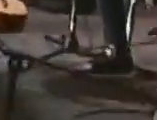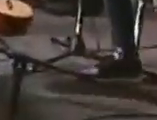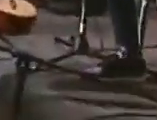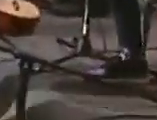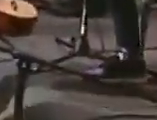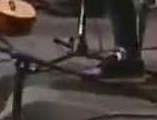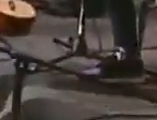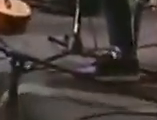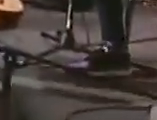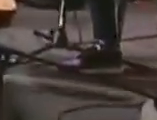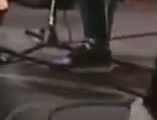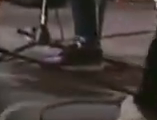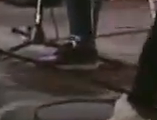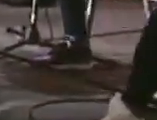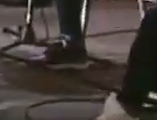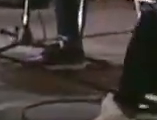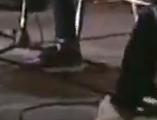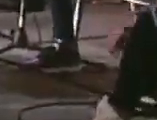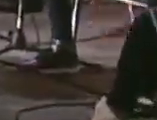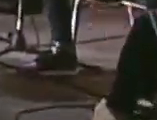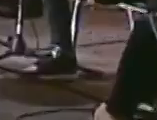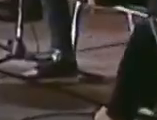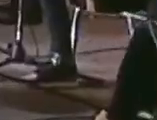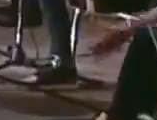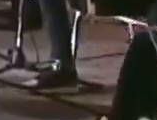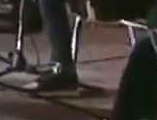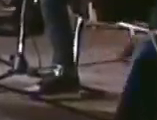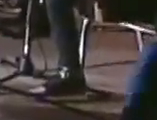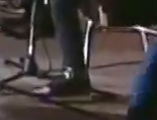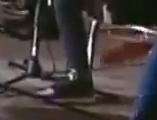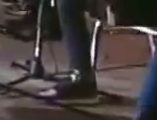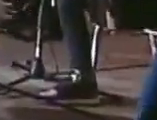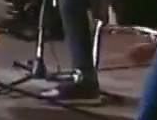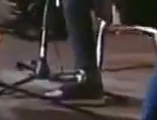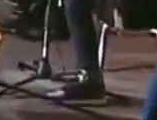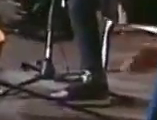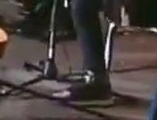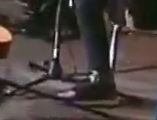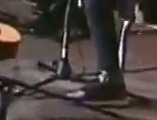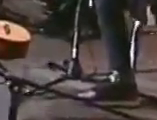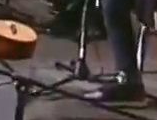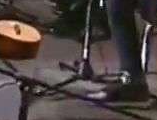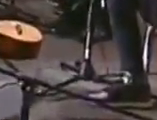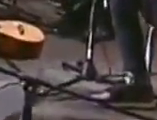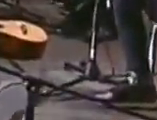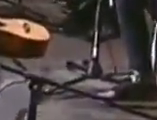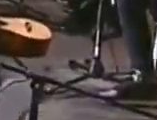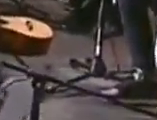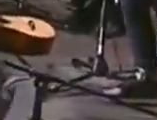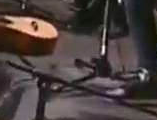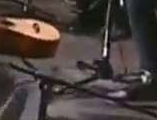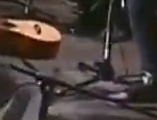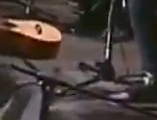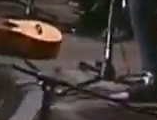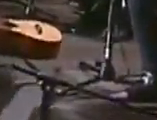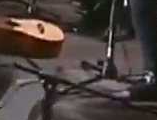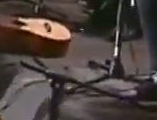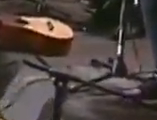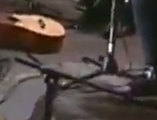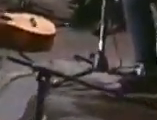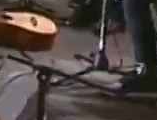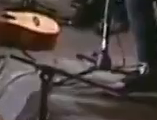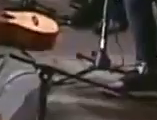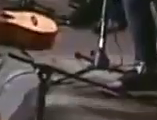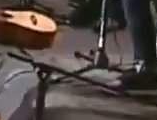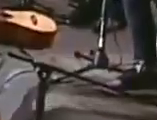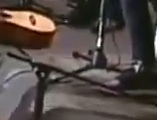pretendió desde Colombia para dar instrucciones a los integrantes de oposición y torpedear las conversaciones Iván Duque está desesperado y